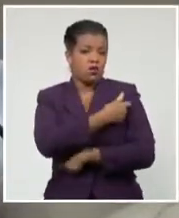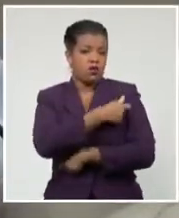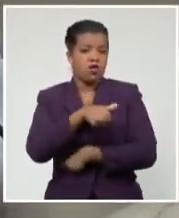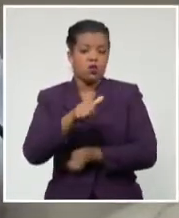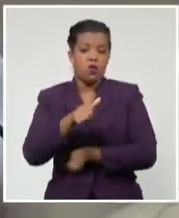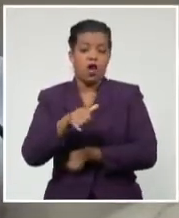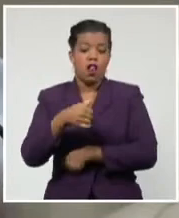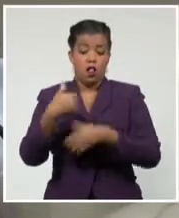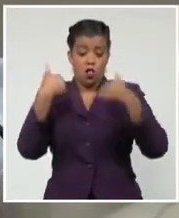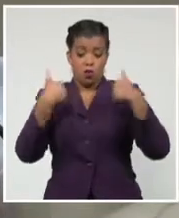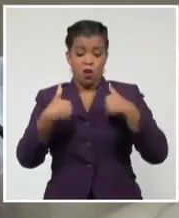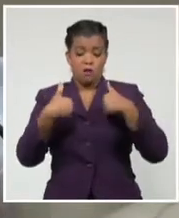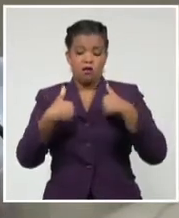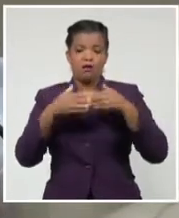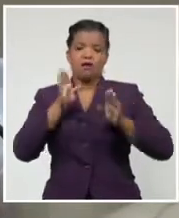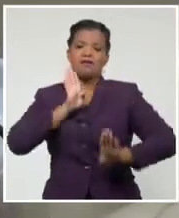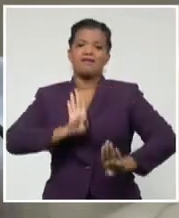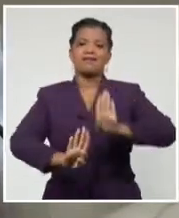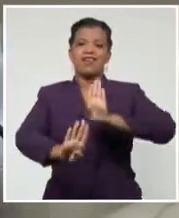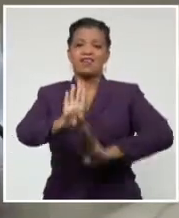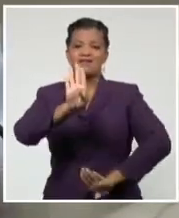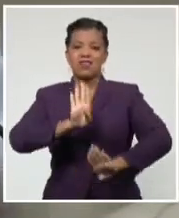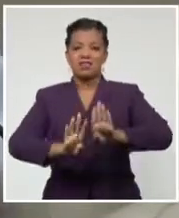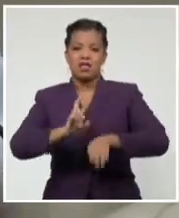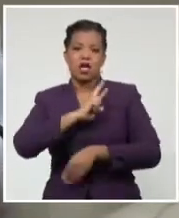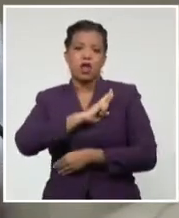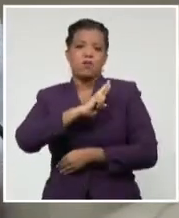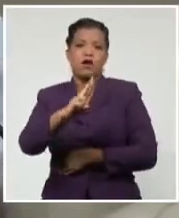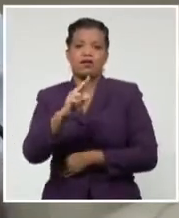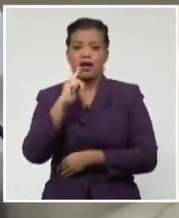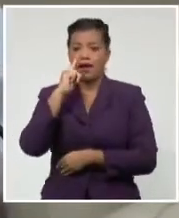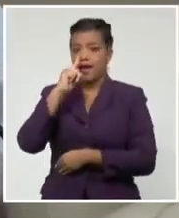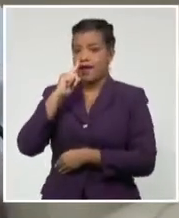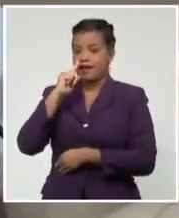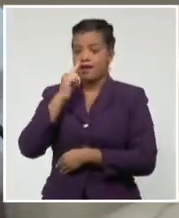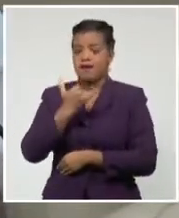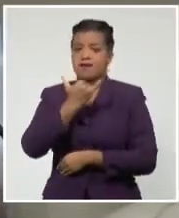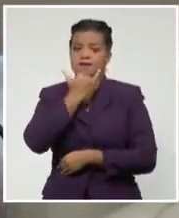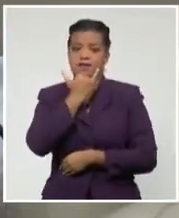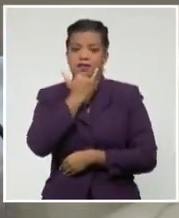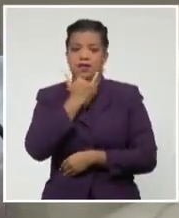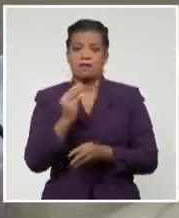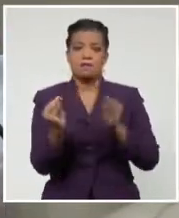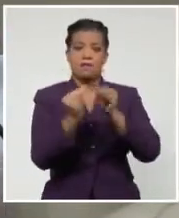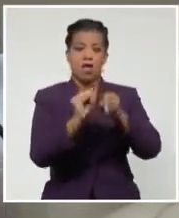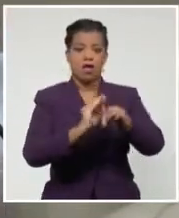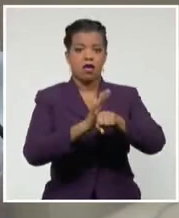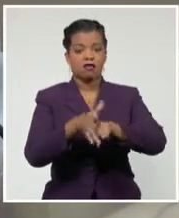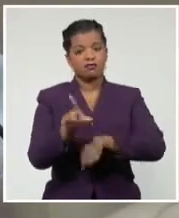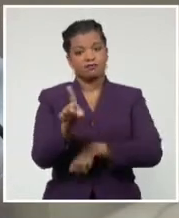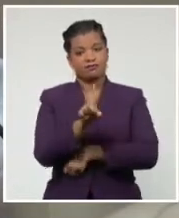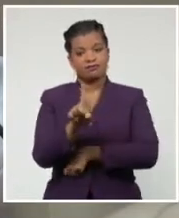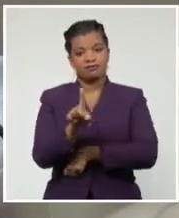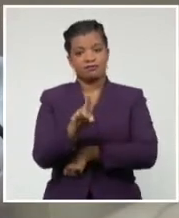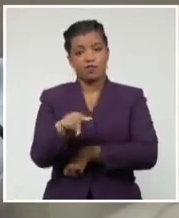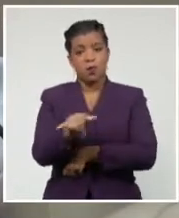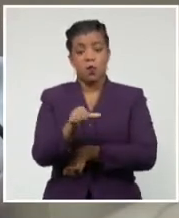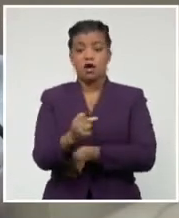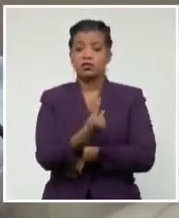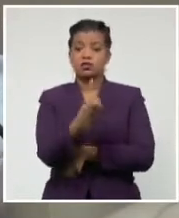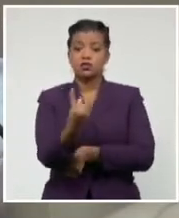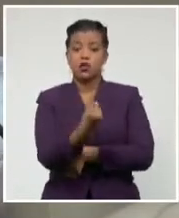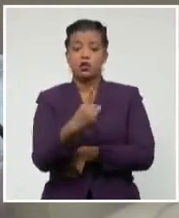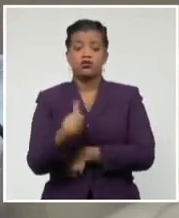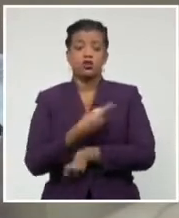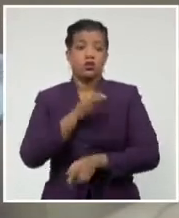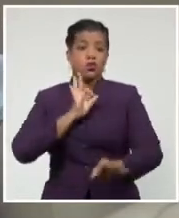respuesta mucosal de tal manera que se impida también que uno se infeste con el virus. O sea, que realmente no solamente prevenirnos